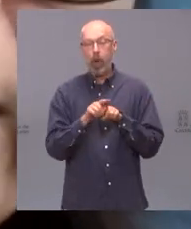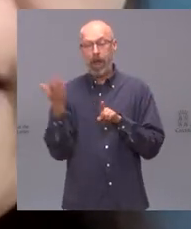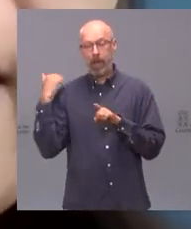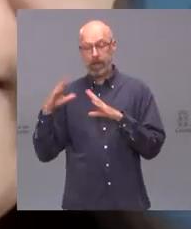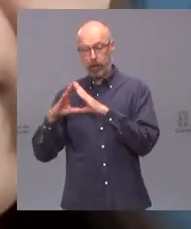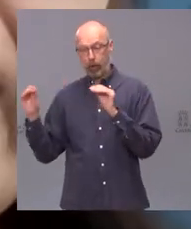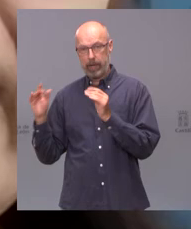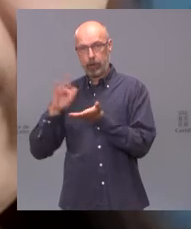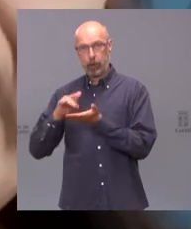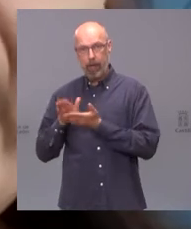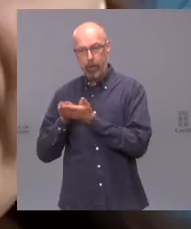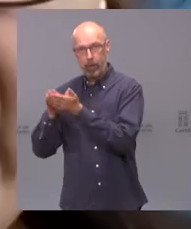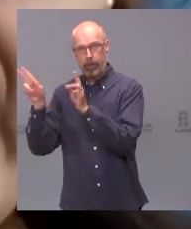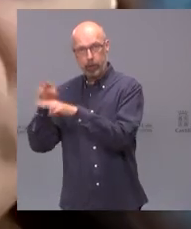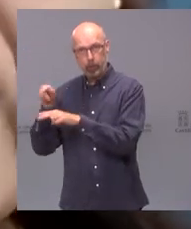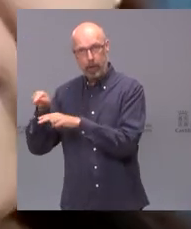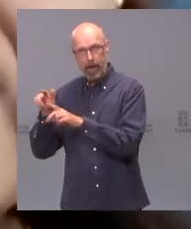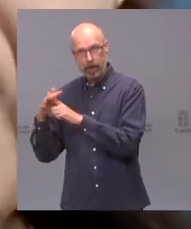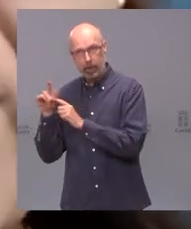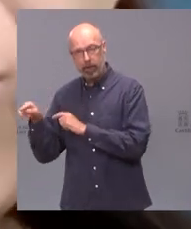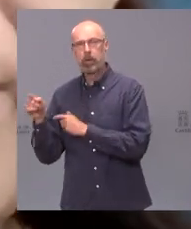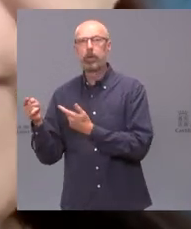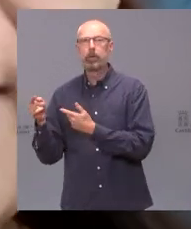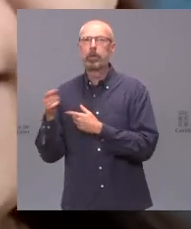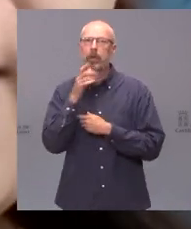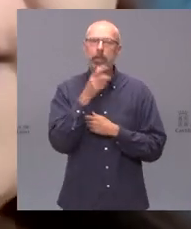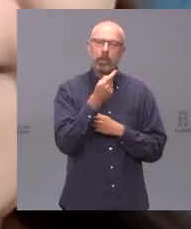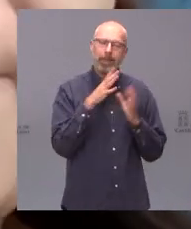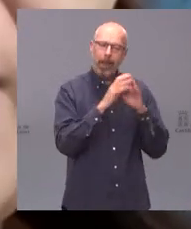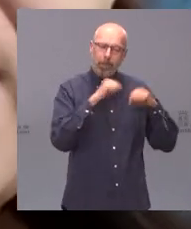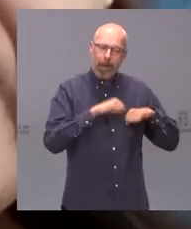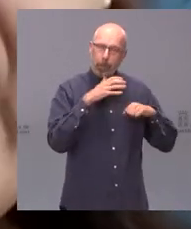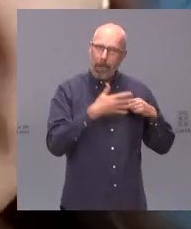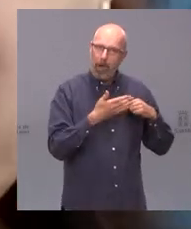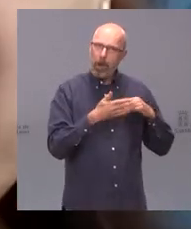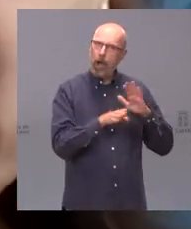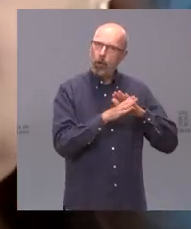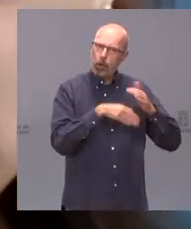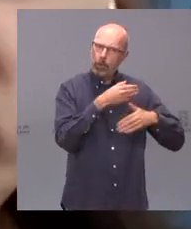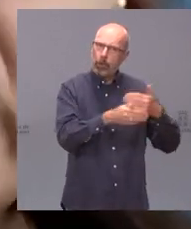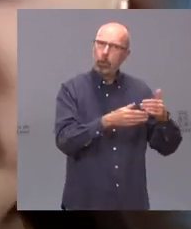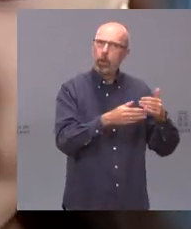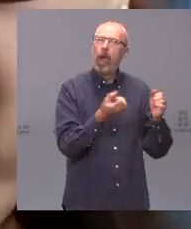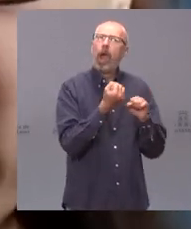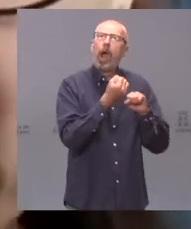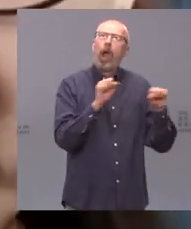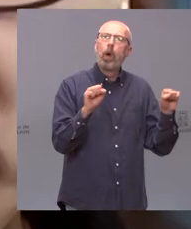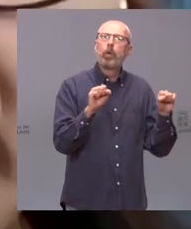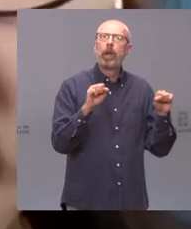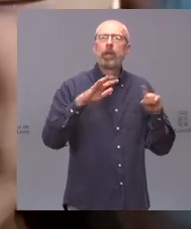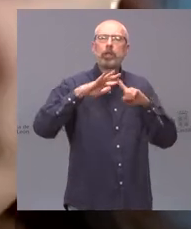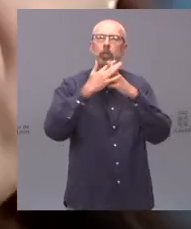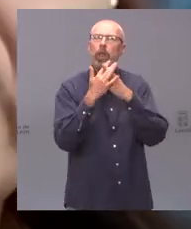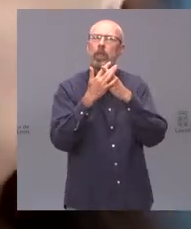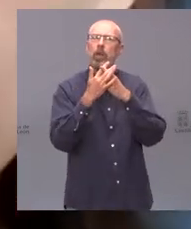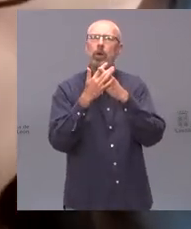censura la garantía de que este pacto permanezca pese a situaciones que se puedan dar en el ámbito